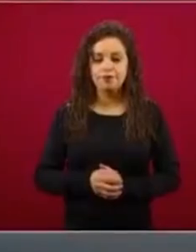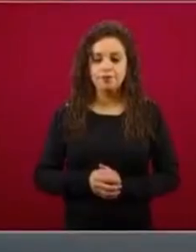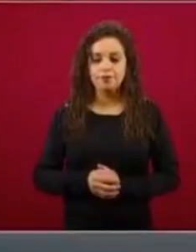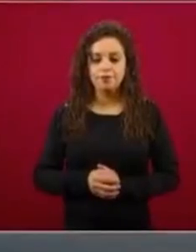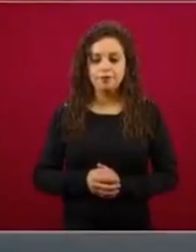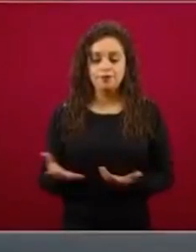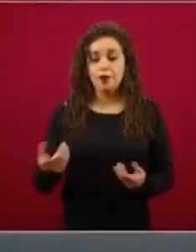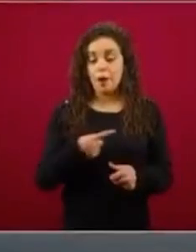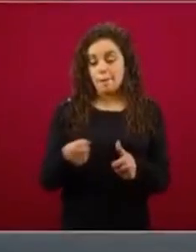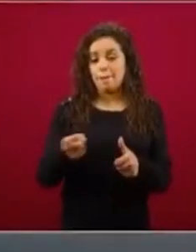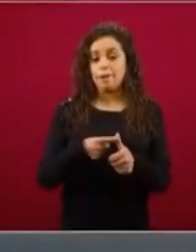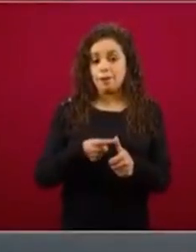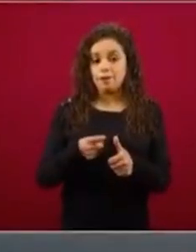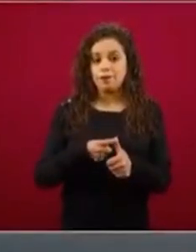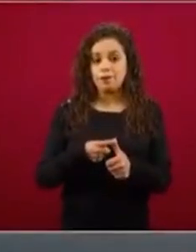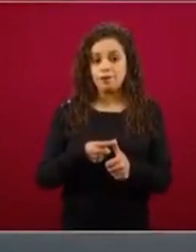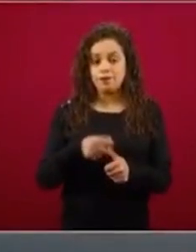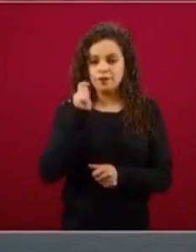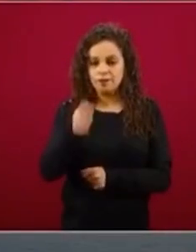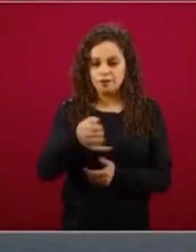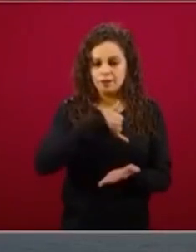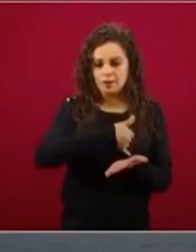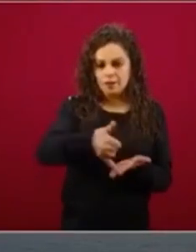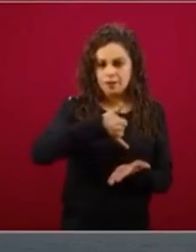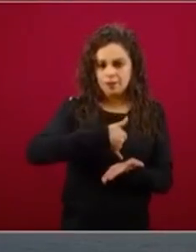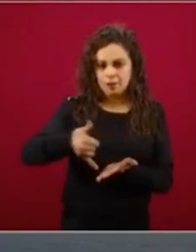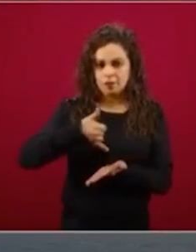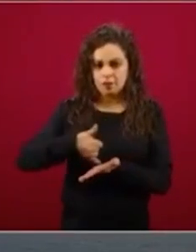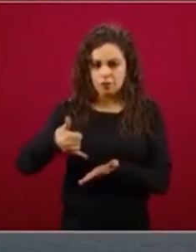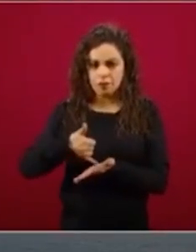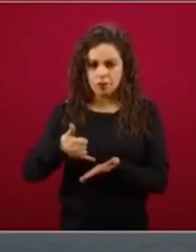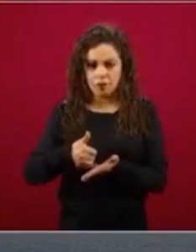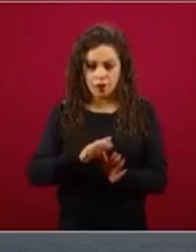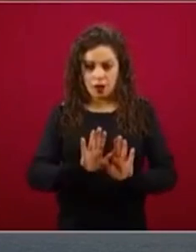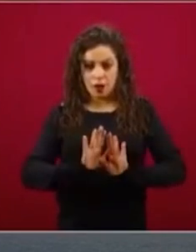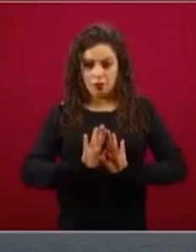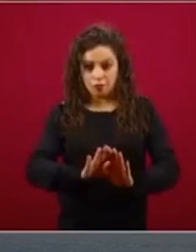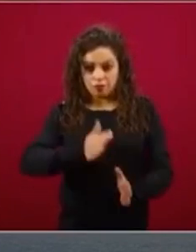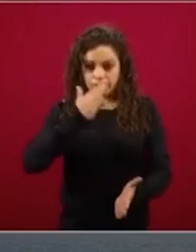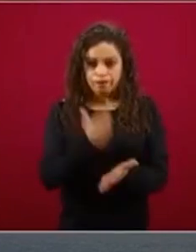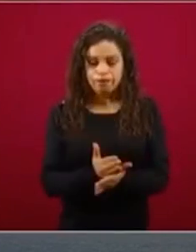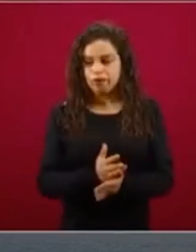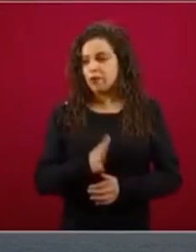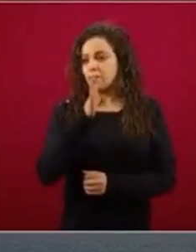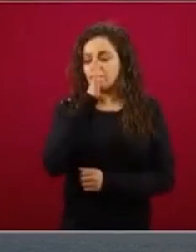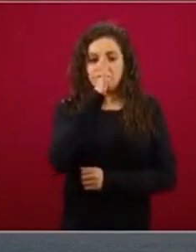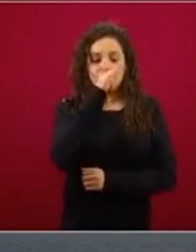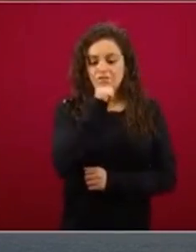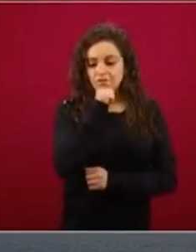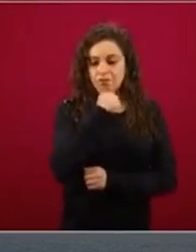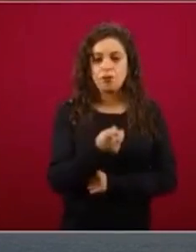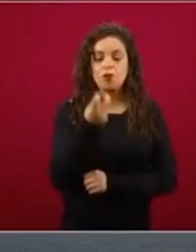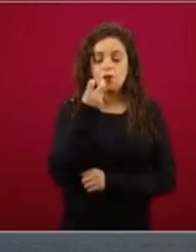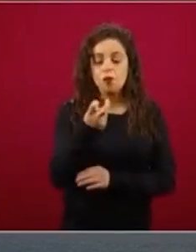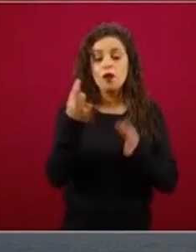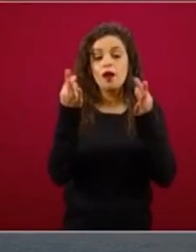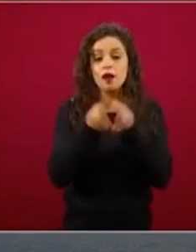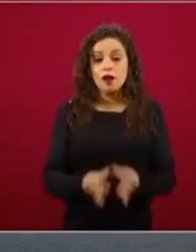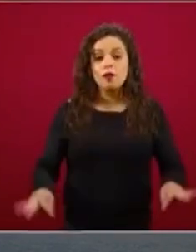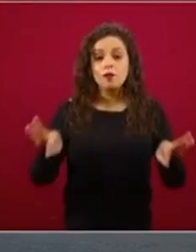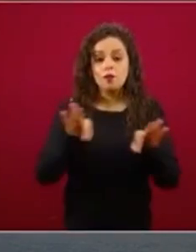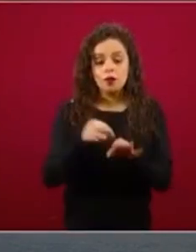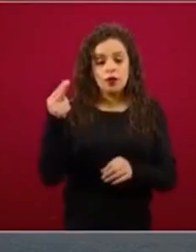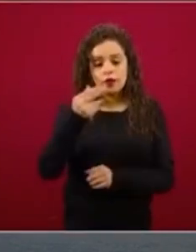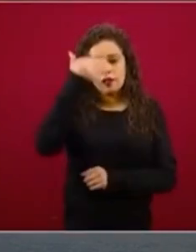En primera instancia, la agricultura no se puede detener, por ello es muy importante reconocer